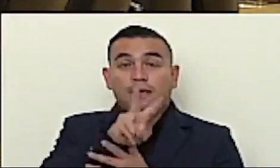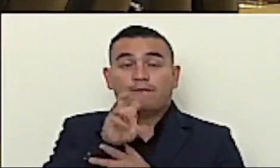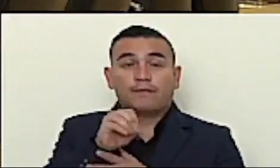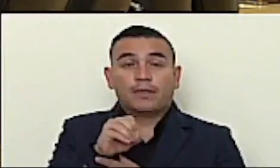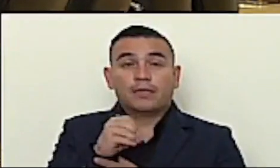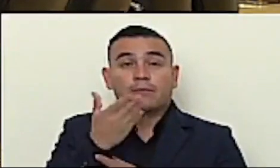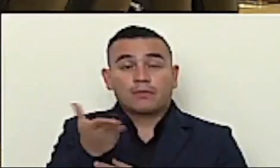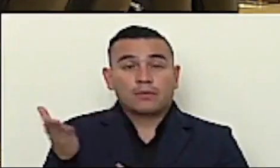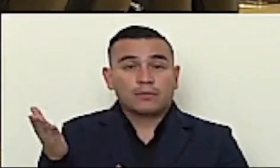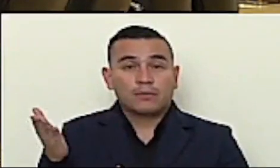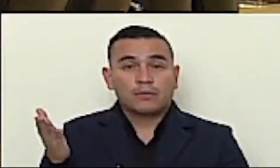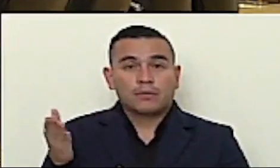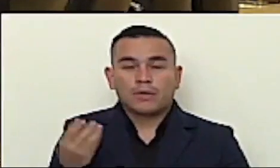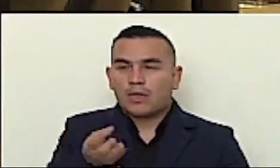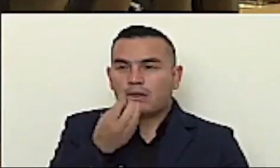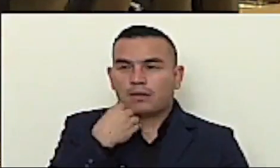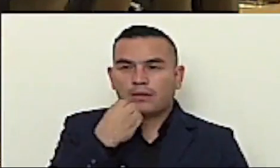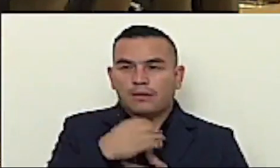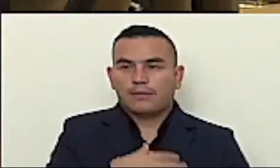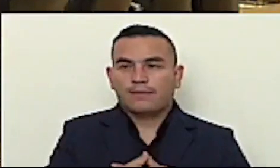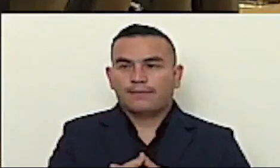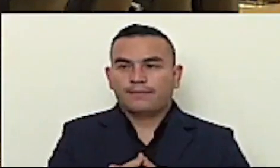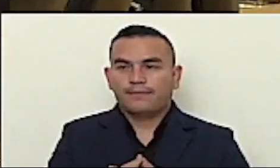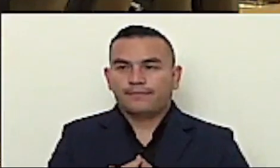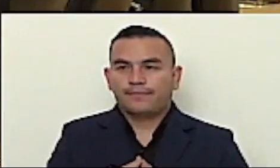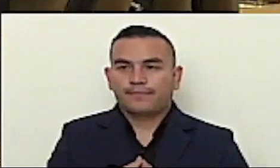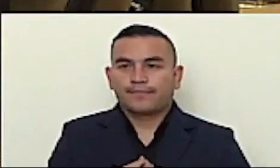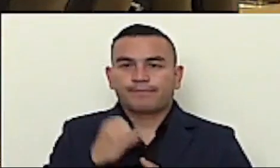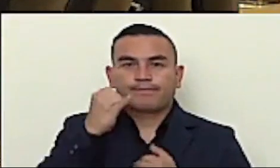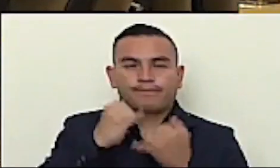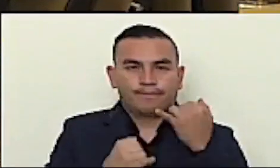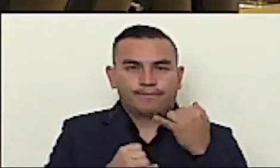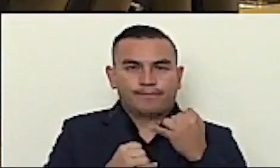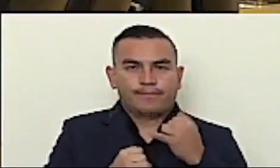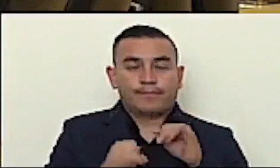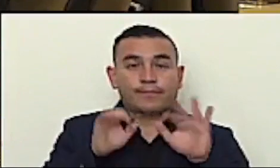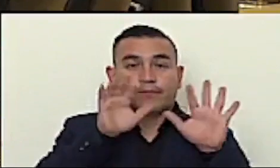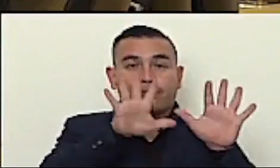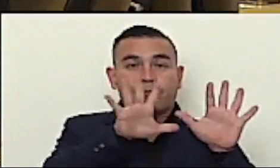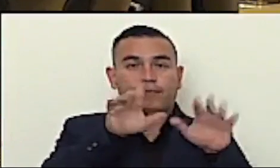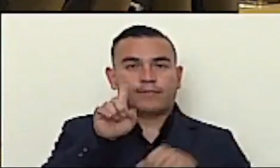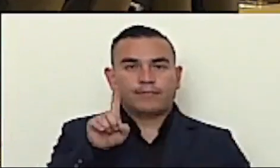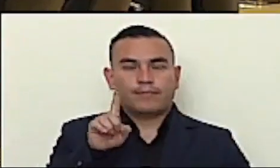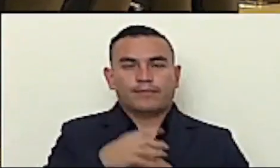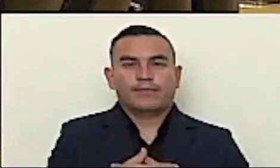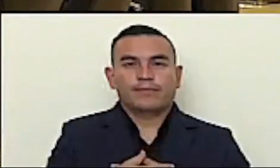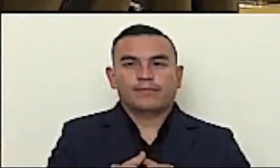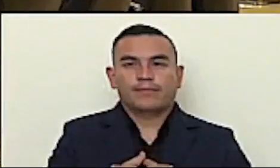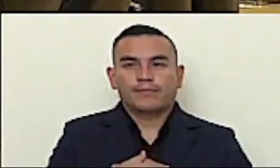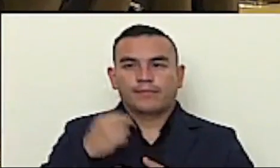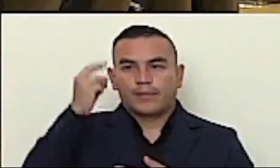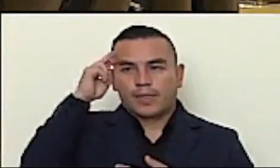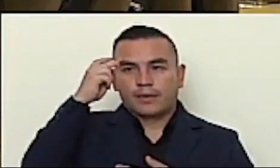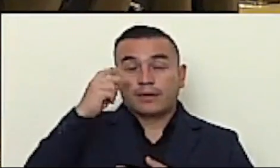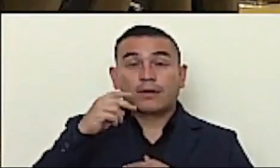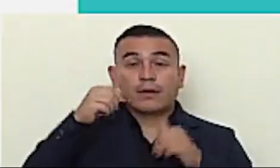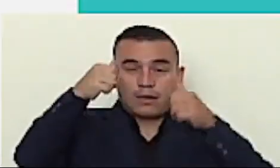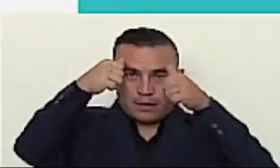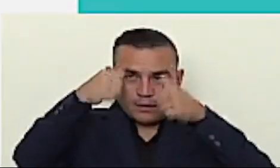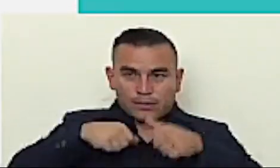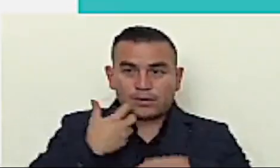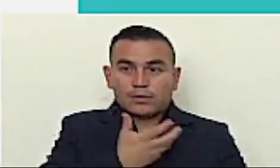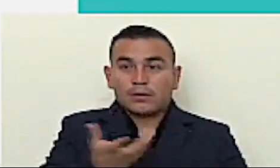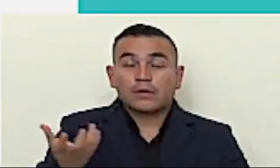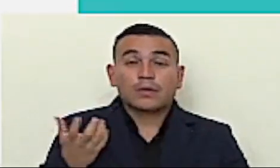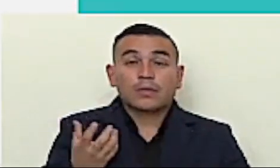esenciales de la canasta básica. Y por último, la medida 11, que es la autorización de importación a los productos